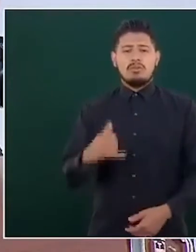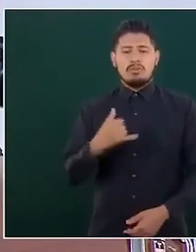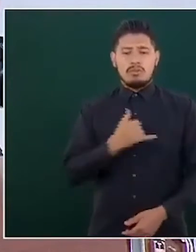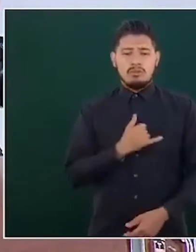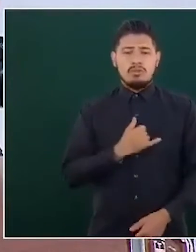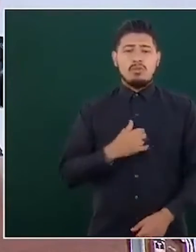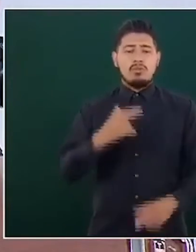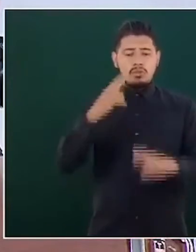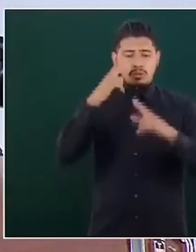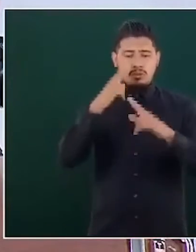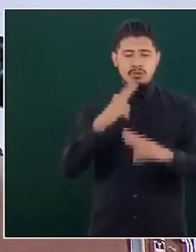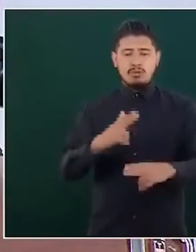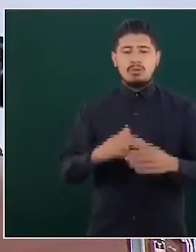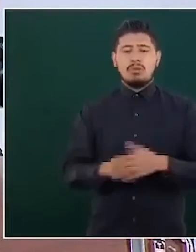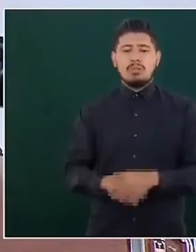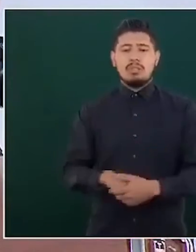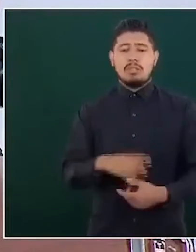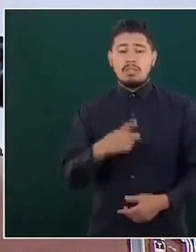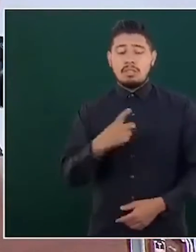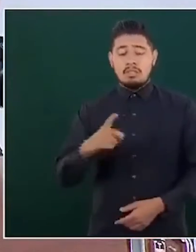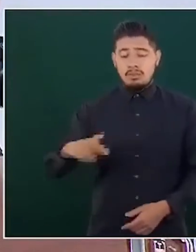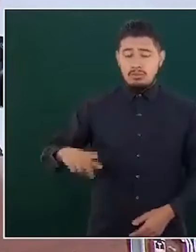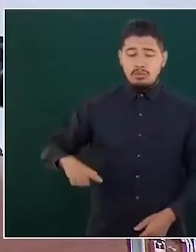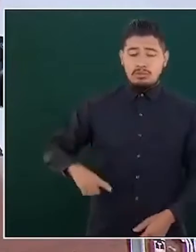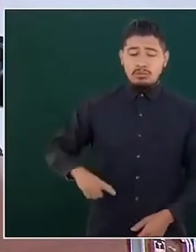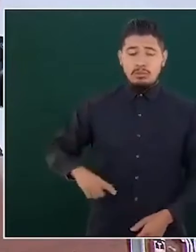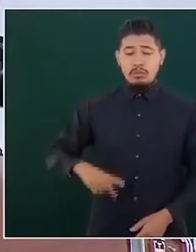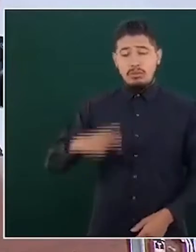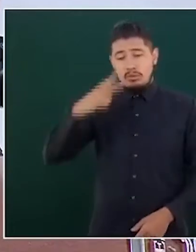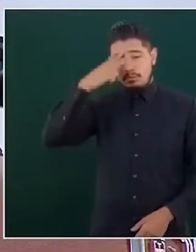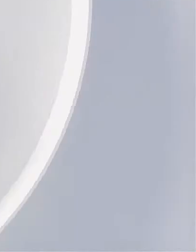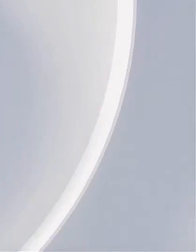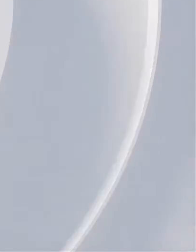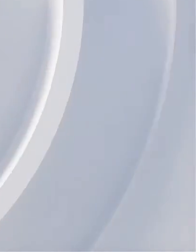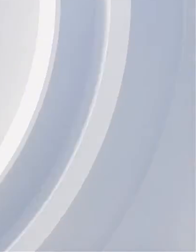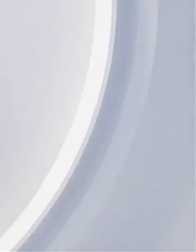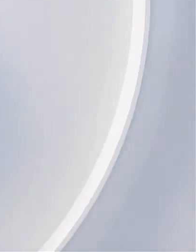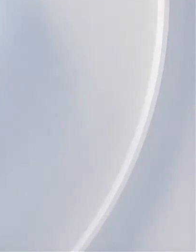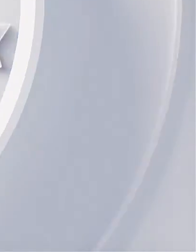enero de 2019, al pasar de 185 a 48 víctimas.